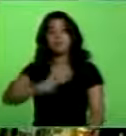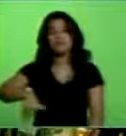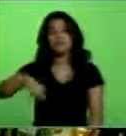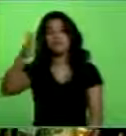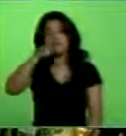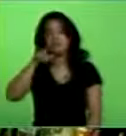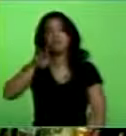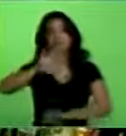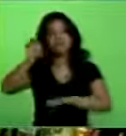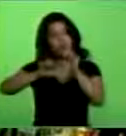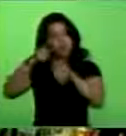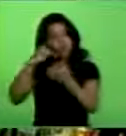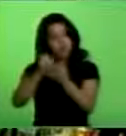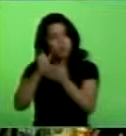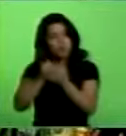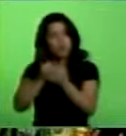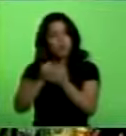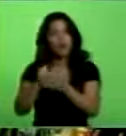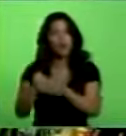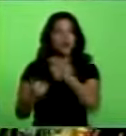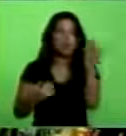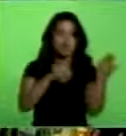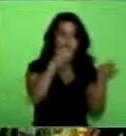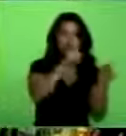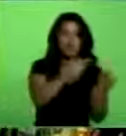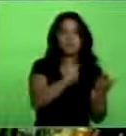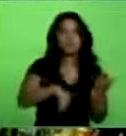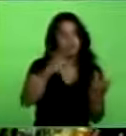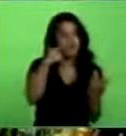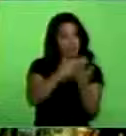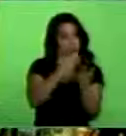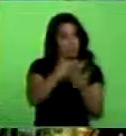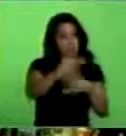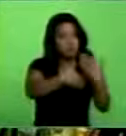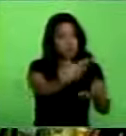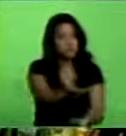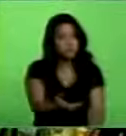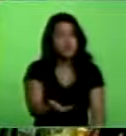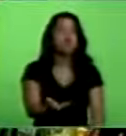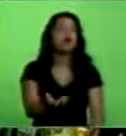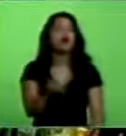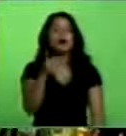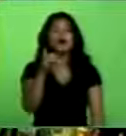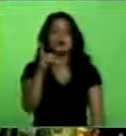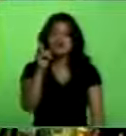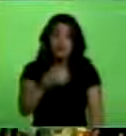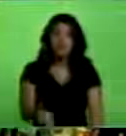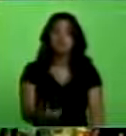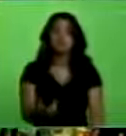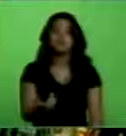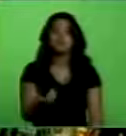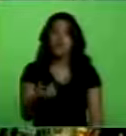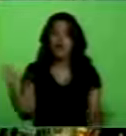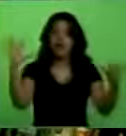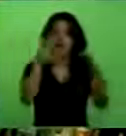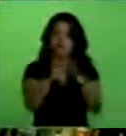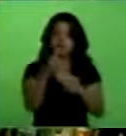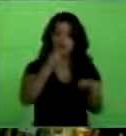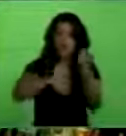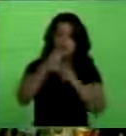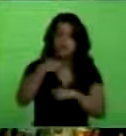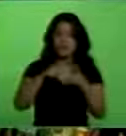estudiamos. La presidencia pro-témpore, ustedes también. Una gran alianza económica, financiera, tecnológica, comercial,